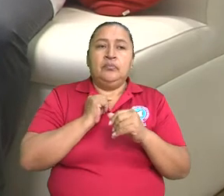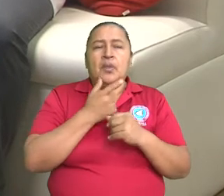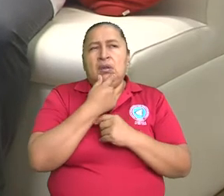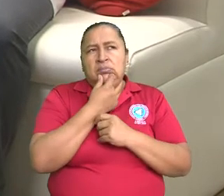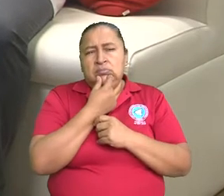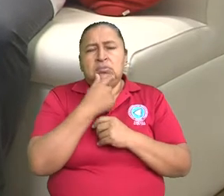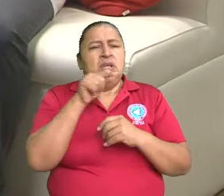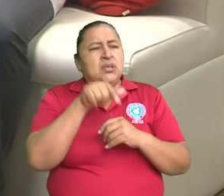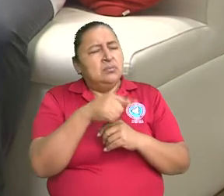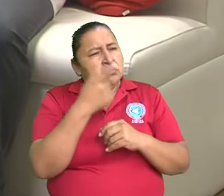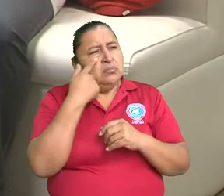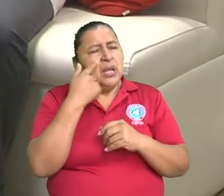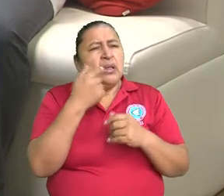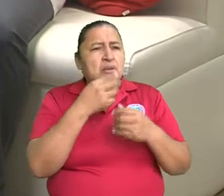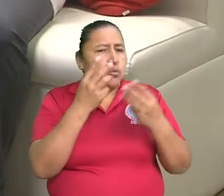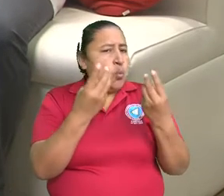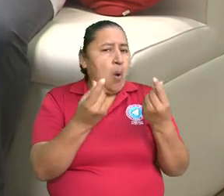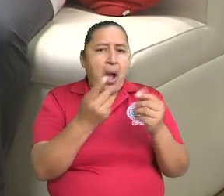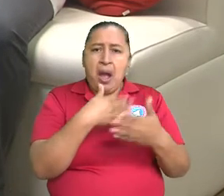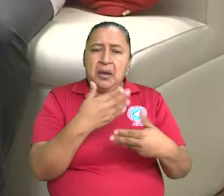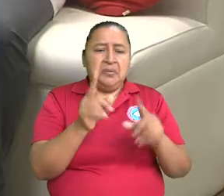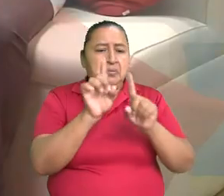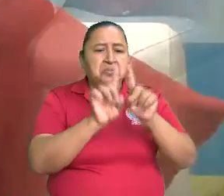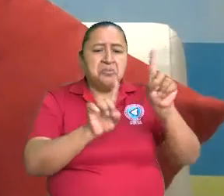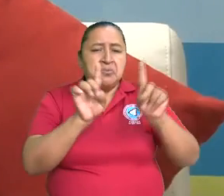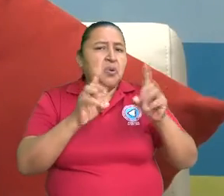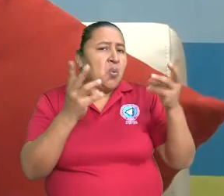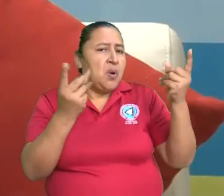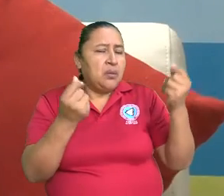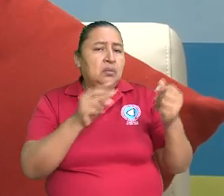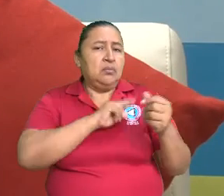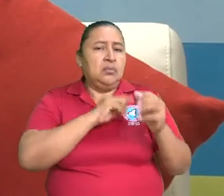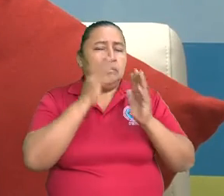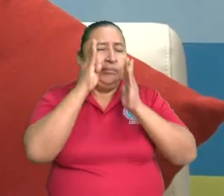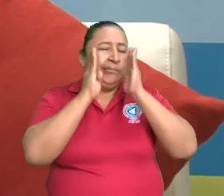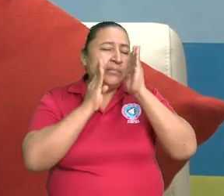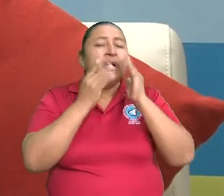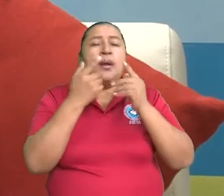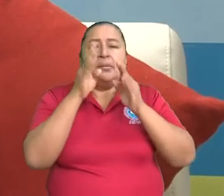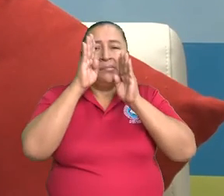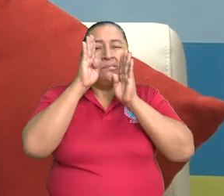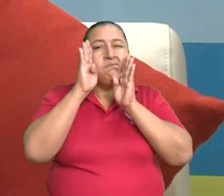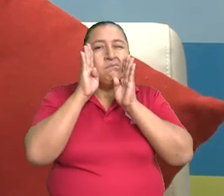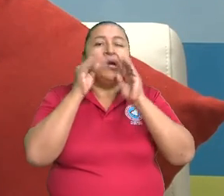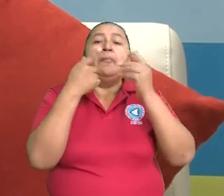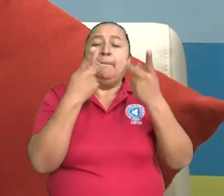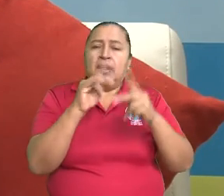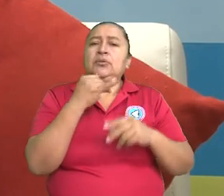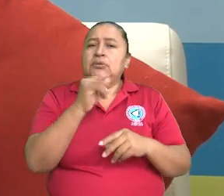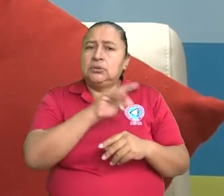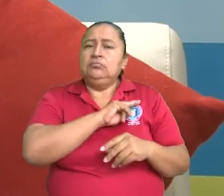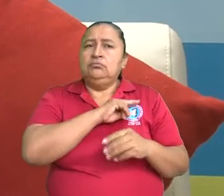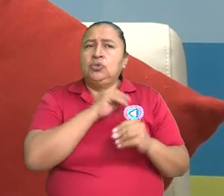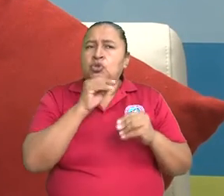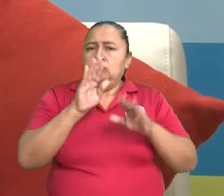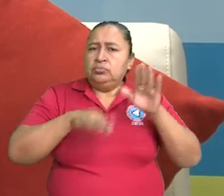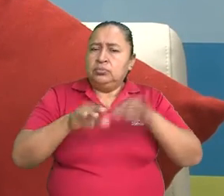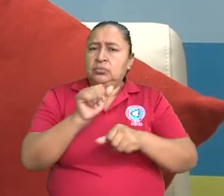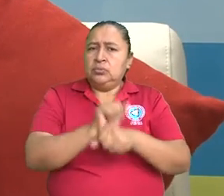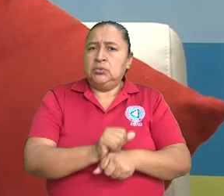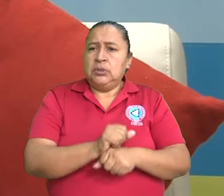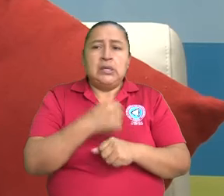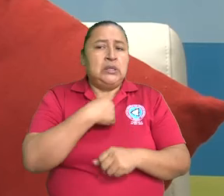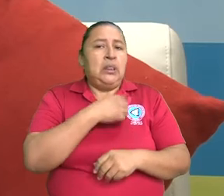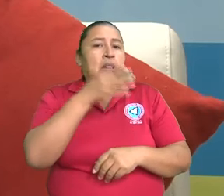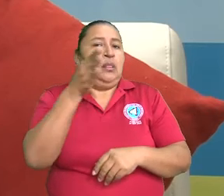sobre la incidencia de la parálisis facial, pero sí es un tema bastante frecuente, que no necesariamente llega a las manos del